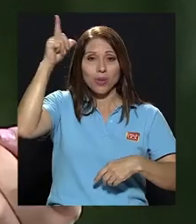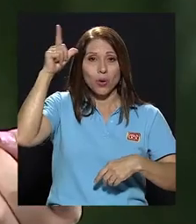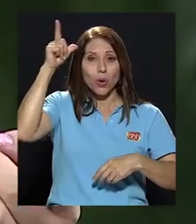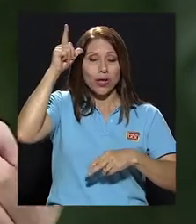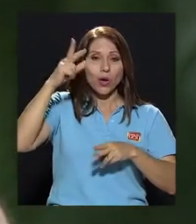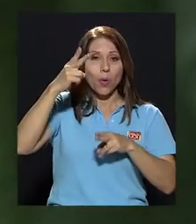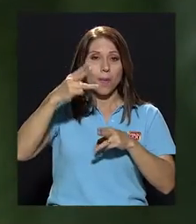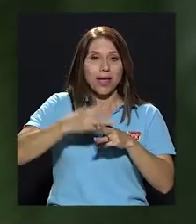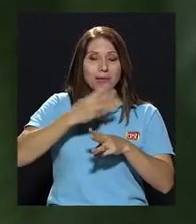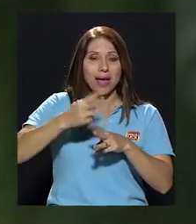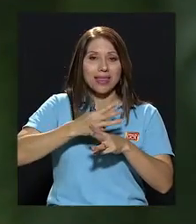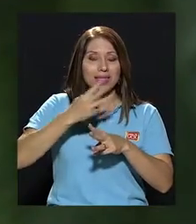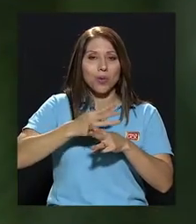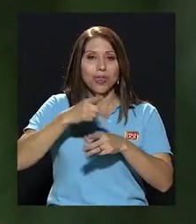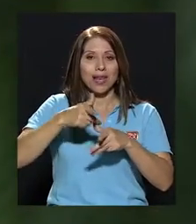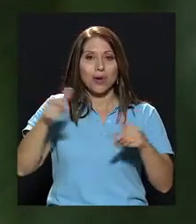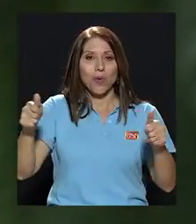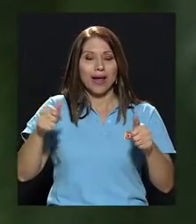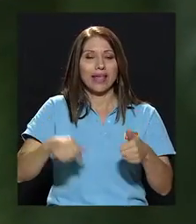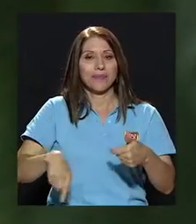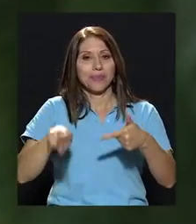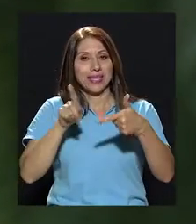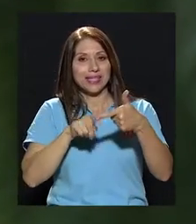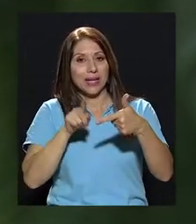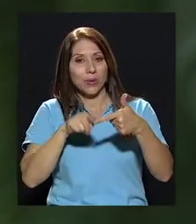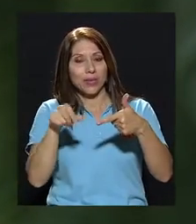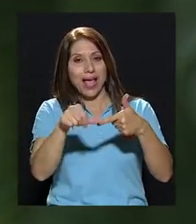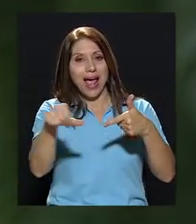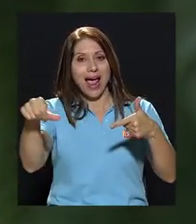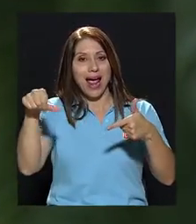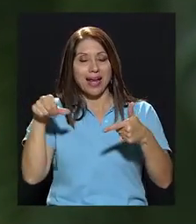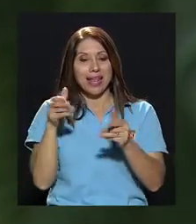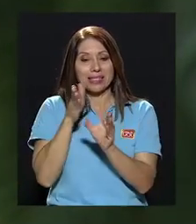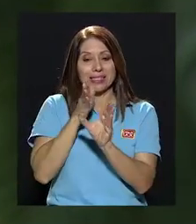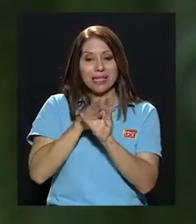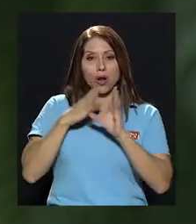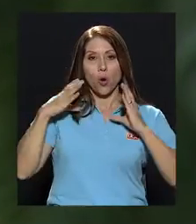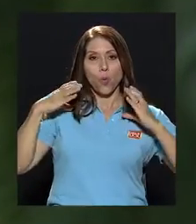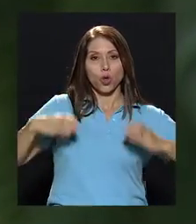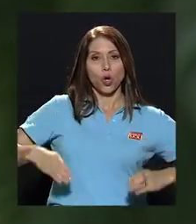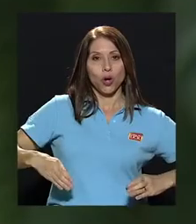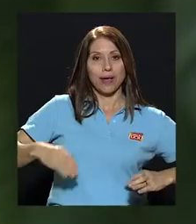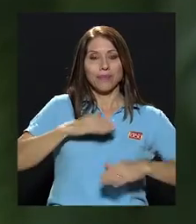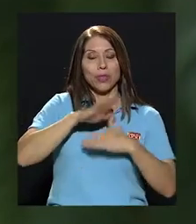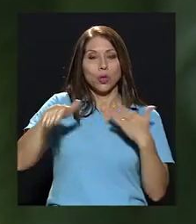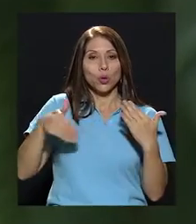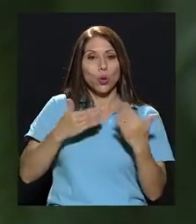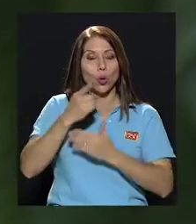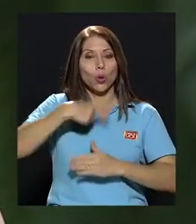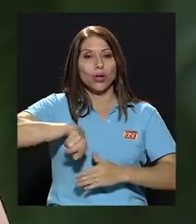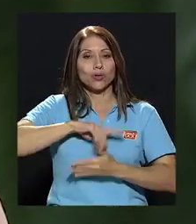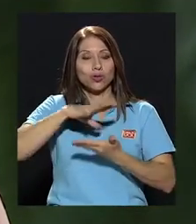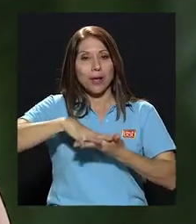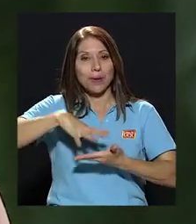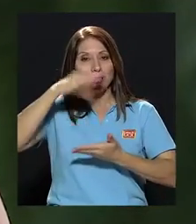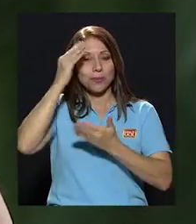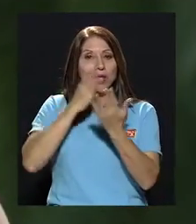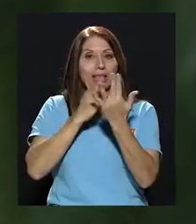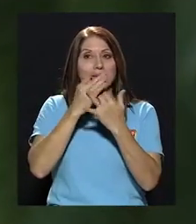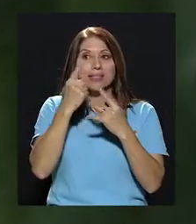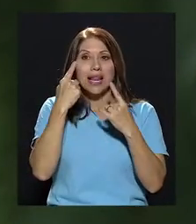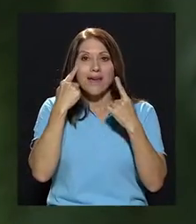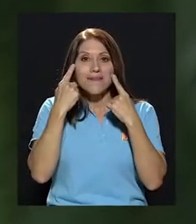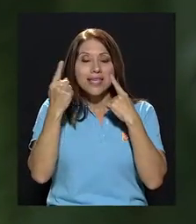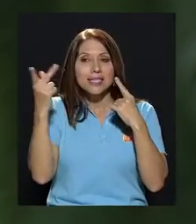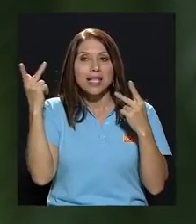lógico, matemático y del lenguaje. La segunda área es el área psicomotora, que es todo lo que aprendemos por medio de la